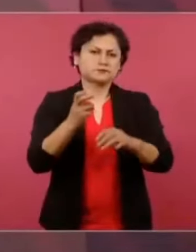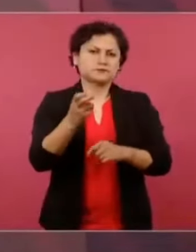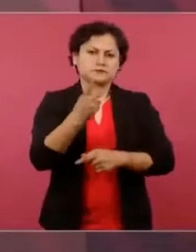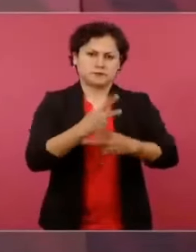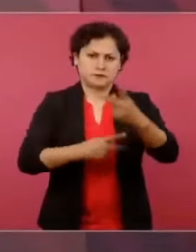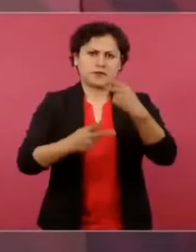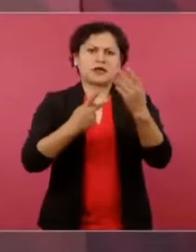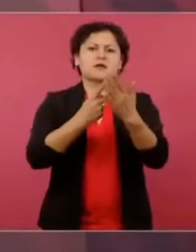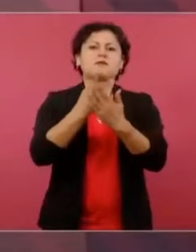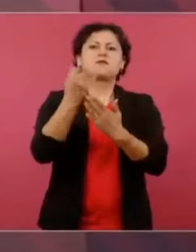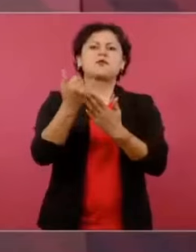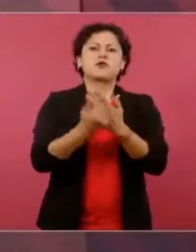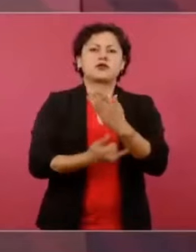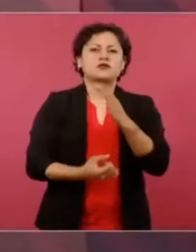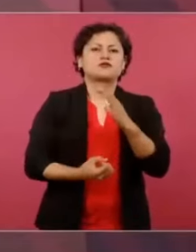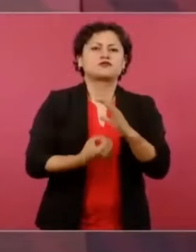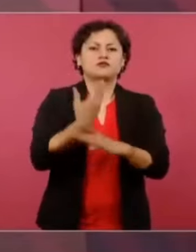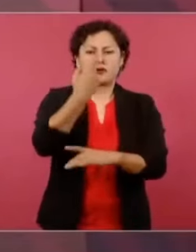para exportación.